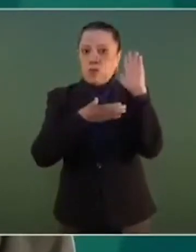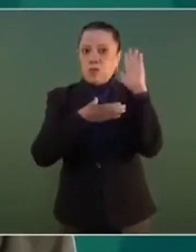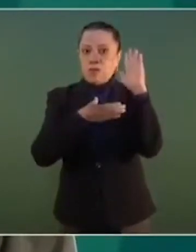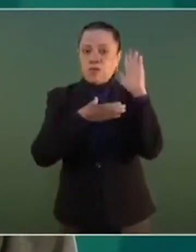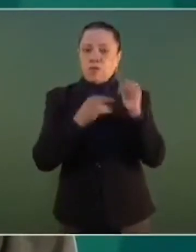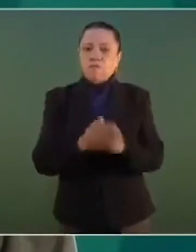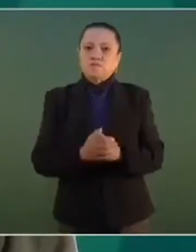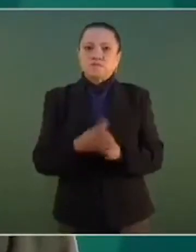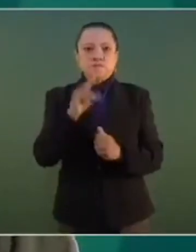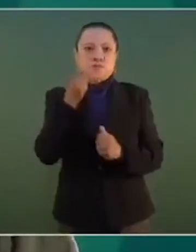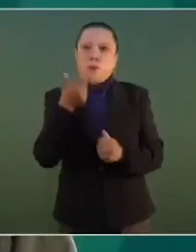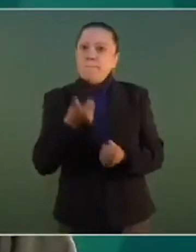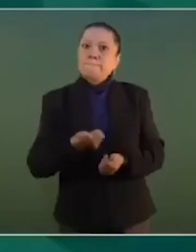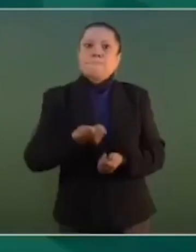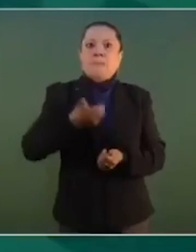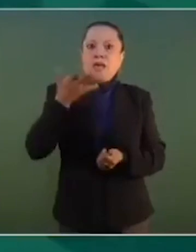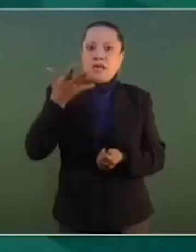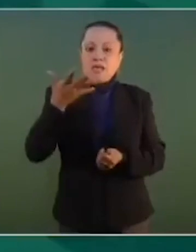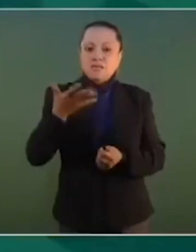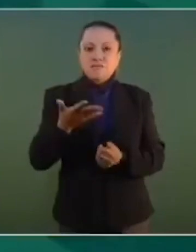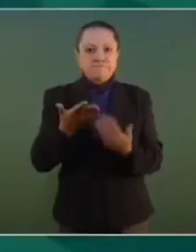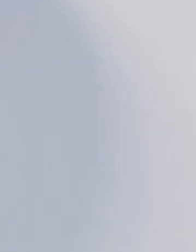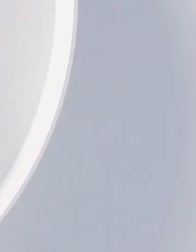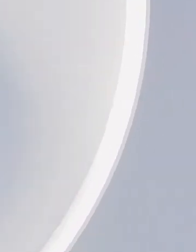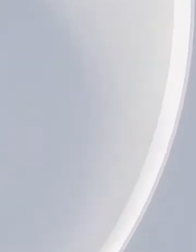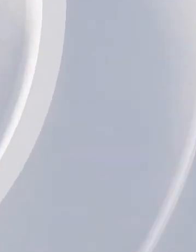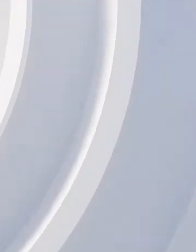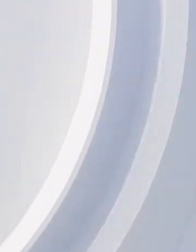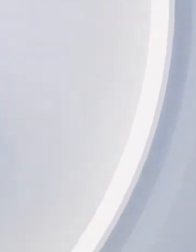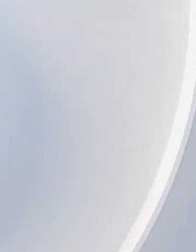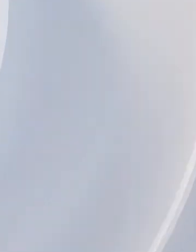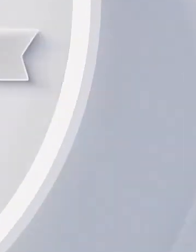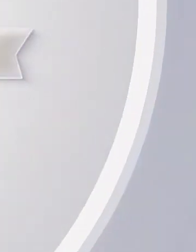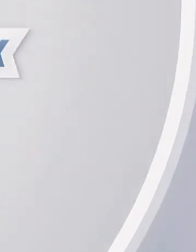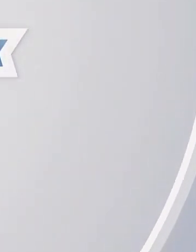llevada a cabo en el pasado gobierno federal. Gracias.